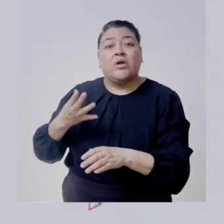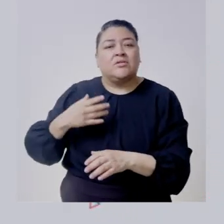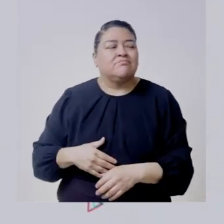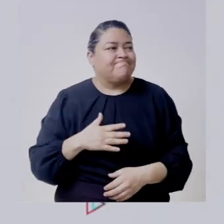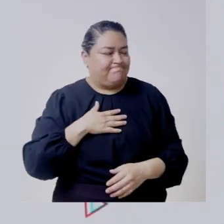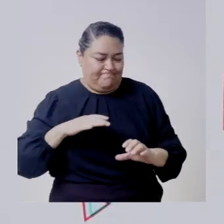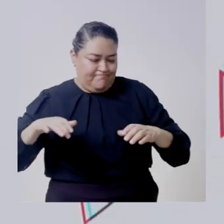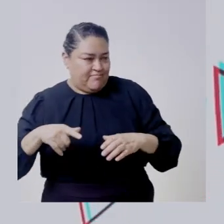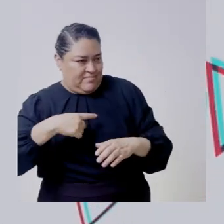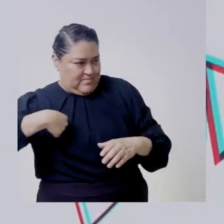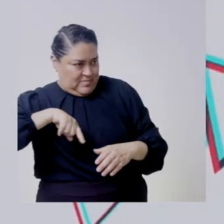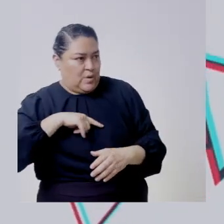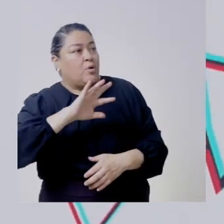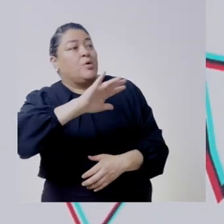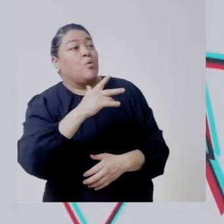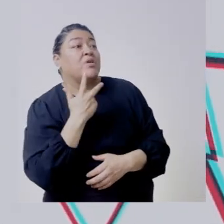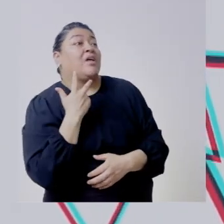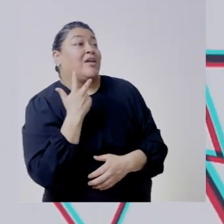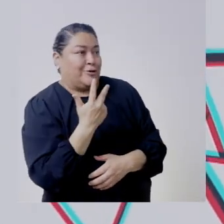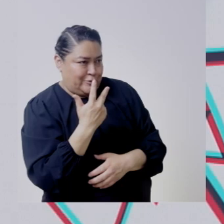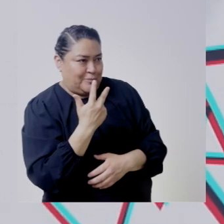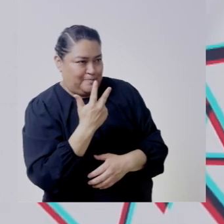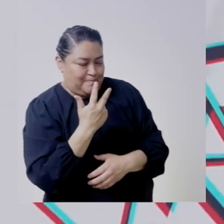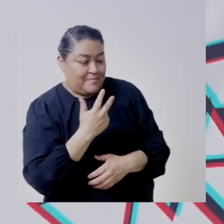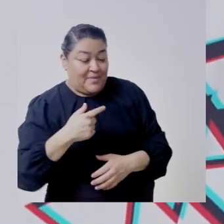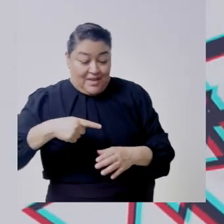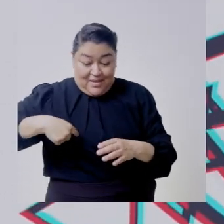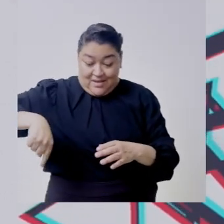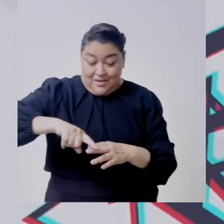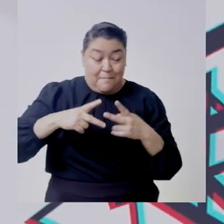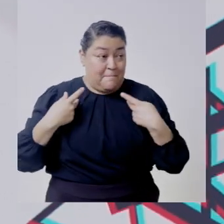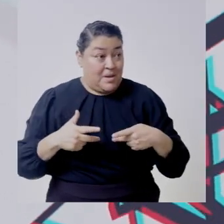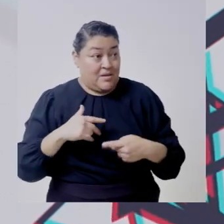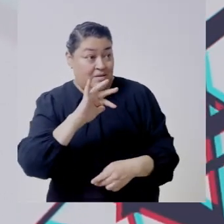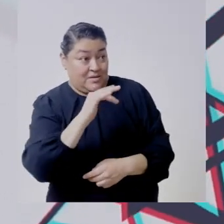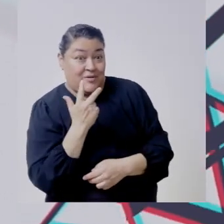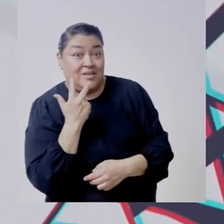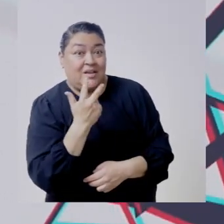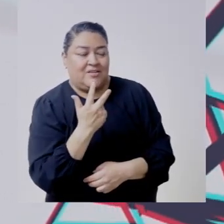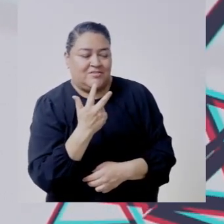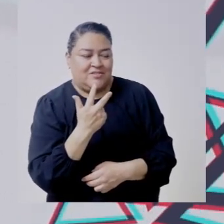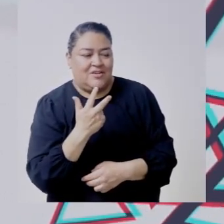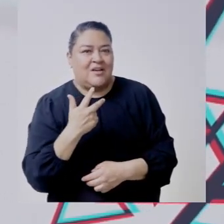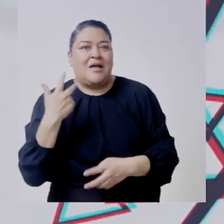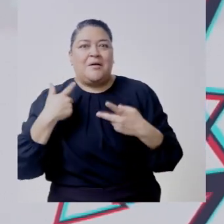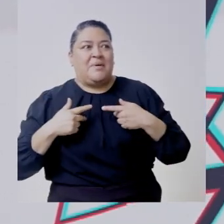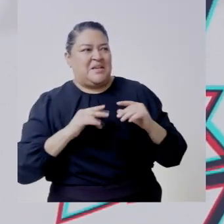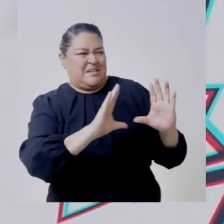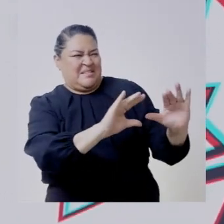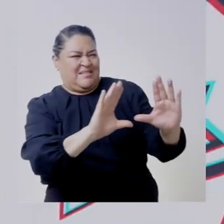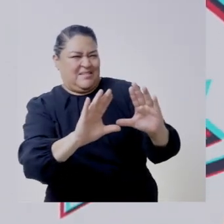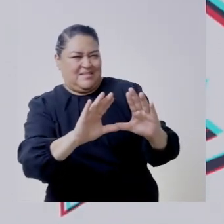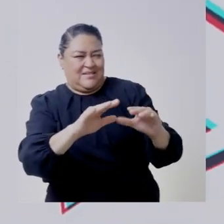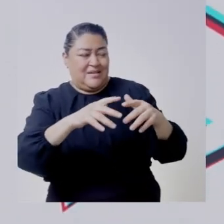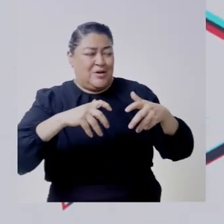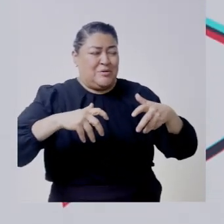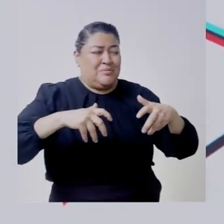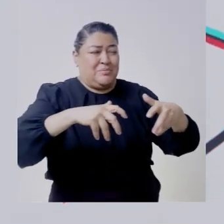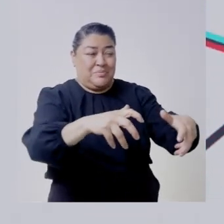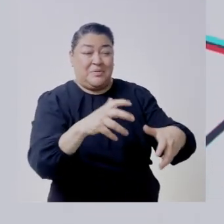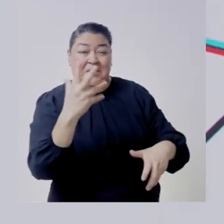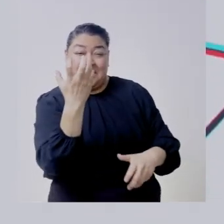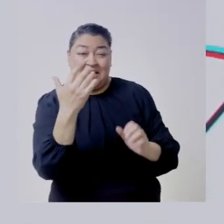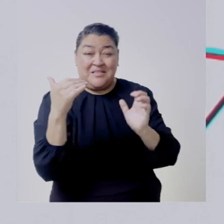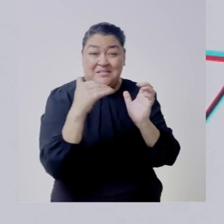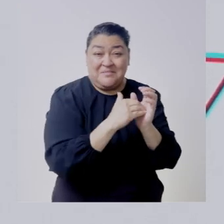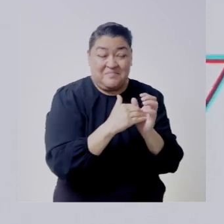58 personas y con ese número de 58 personas pues es un orgullo haber capacitado en los últimos cinco